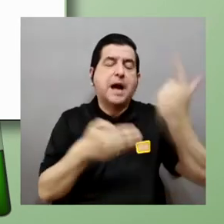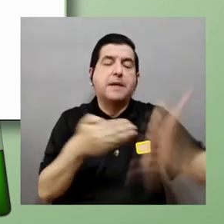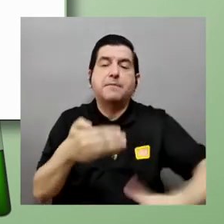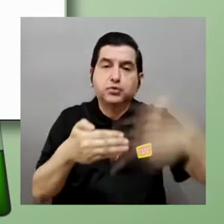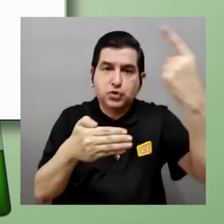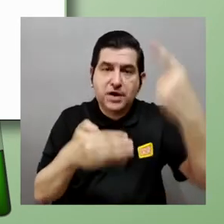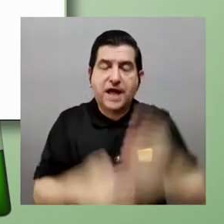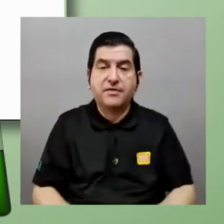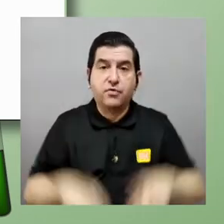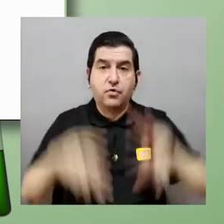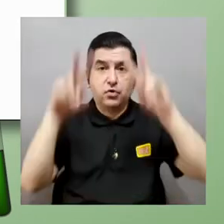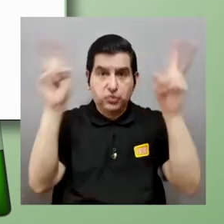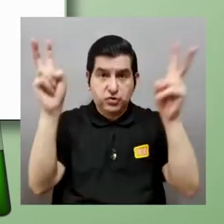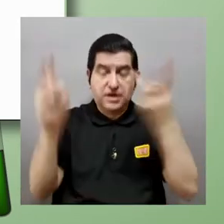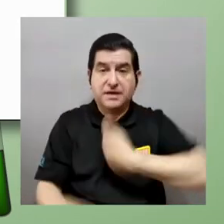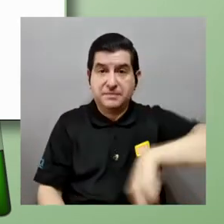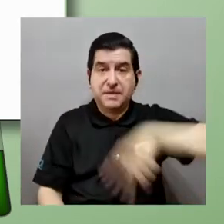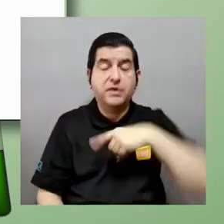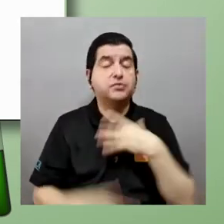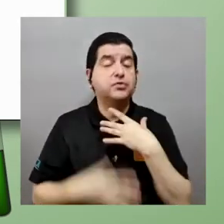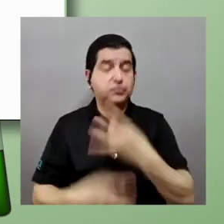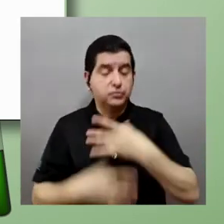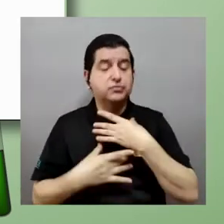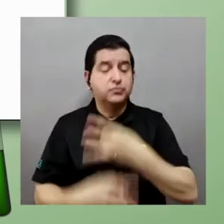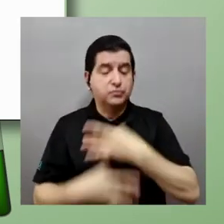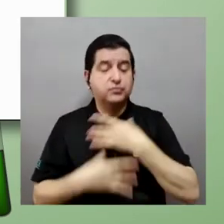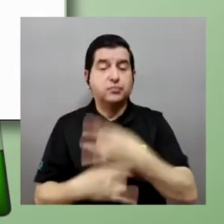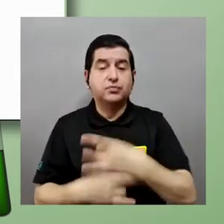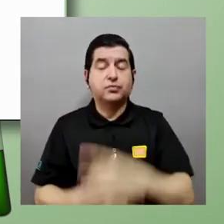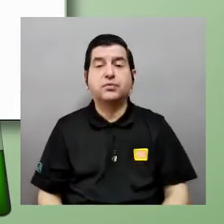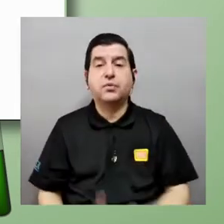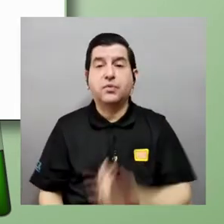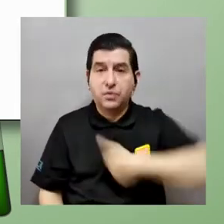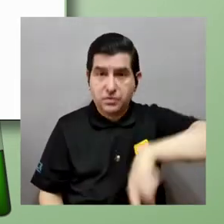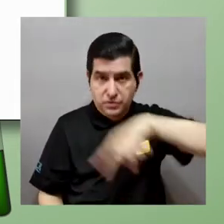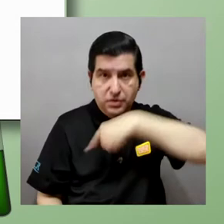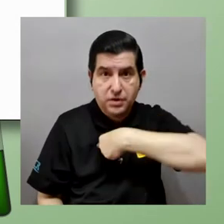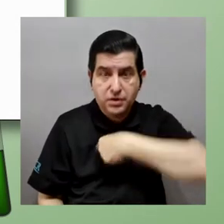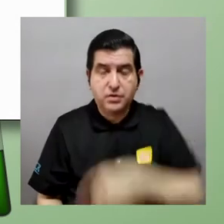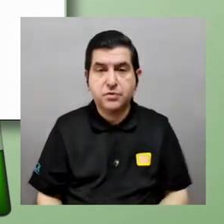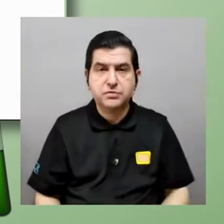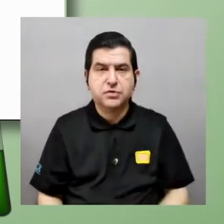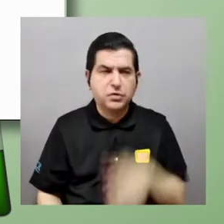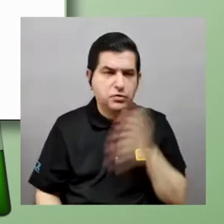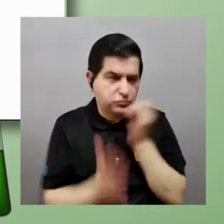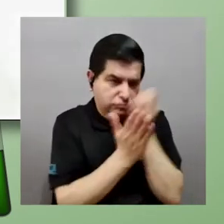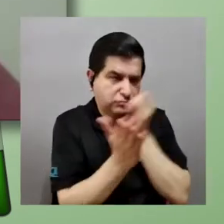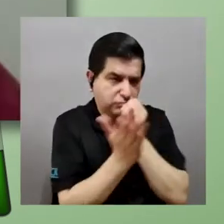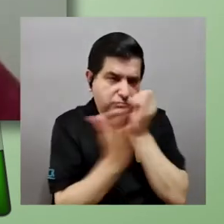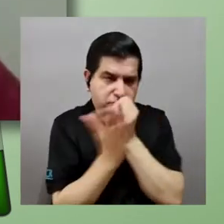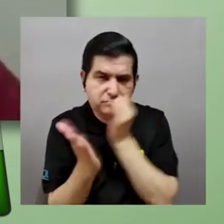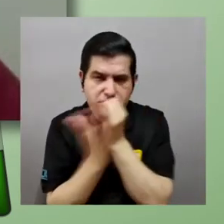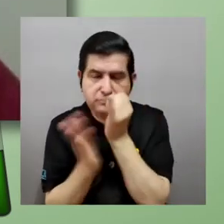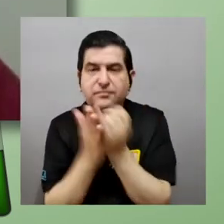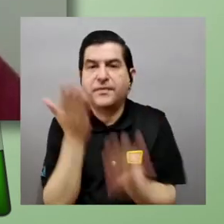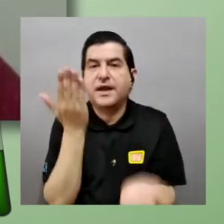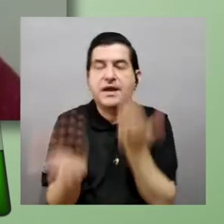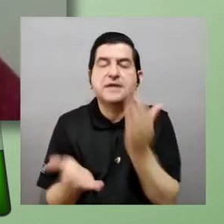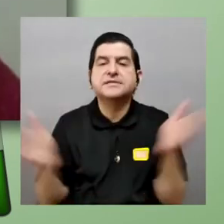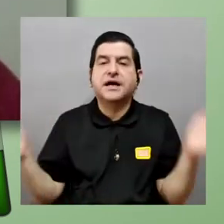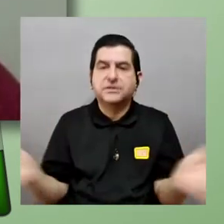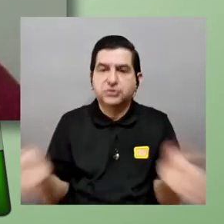posgrado entonces este tema siempre nos ha apasionado un poquito y hemos estado haciendo un poquito de investigación